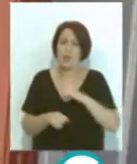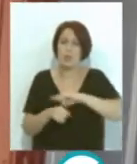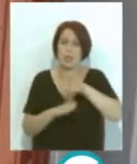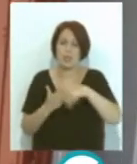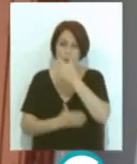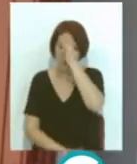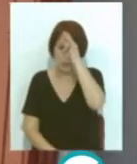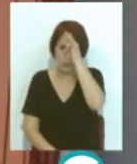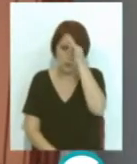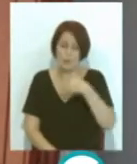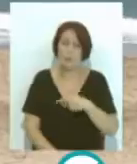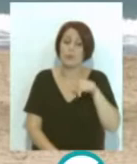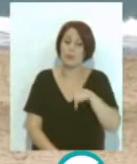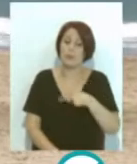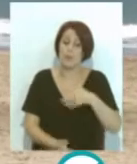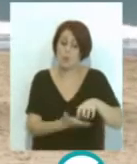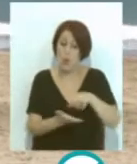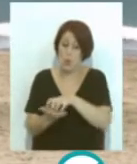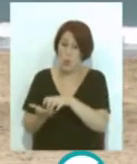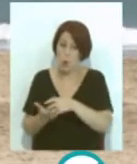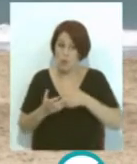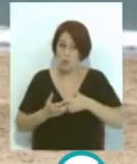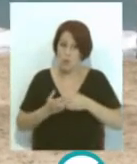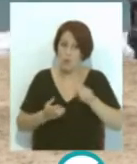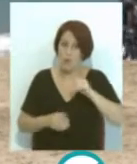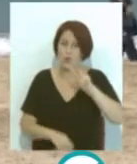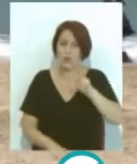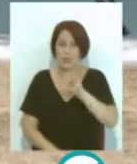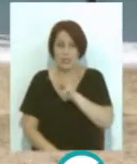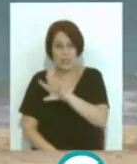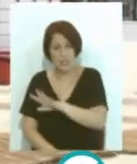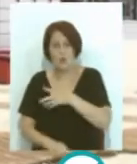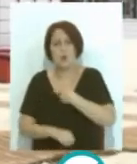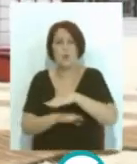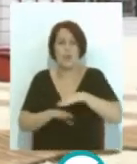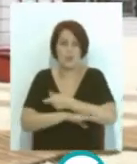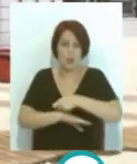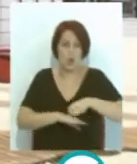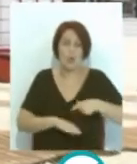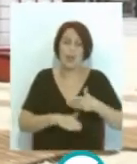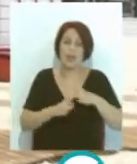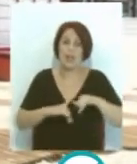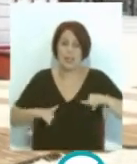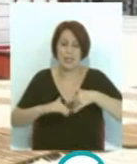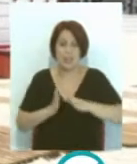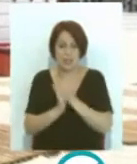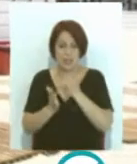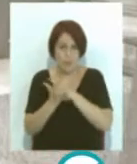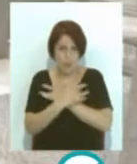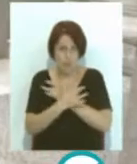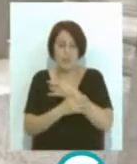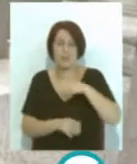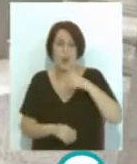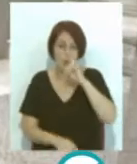domingo. Se incrementan los módulos en activo. Serán el 2, 3 y 5 de Playa Victoria y los de La Caleta, Santa María del Mar y